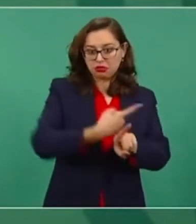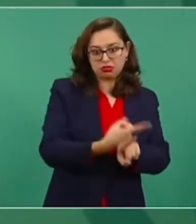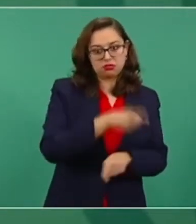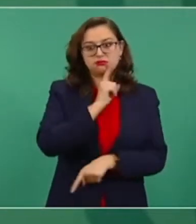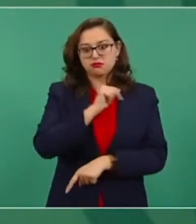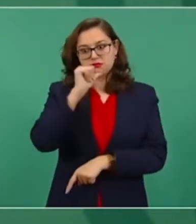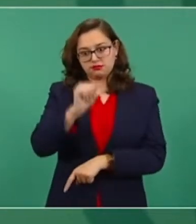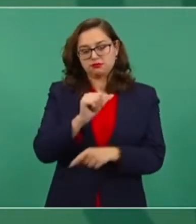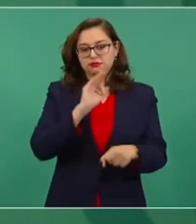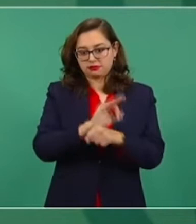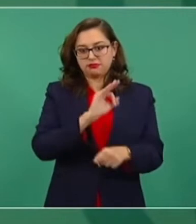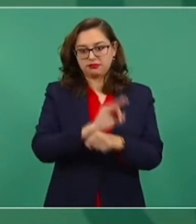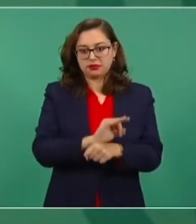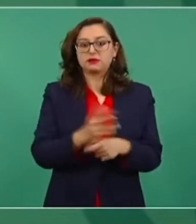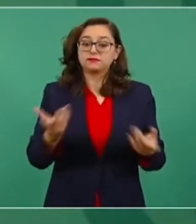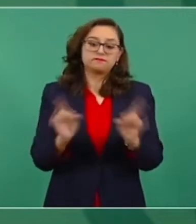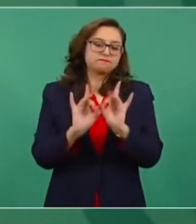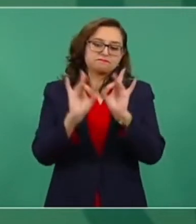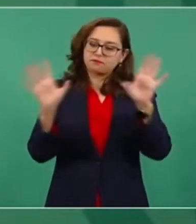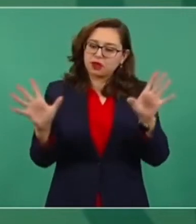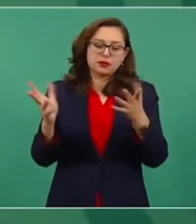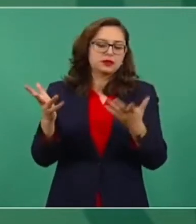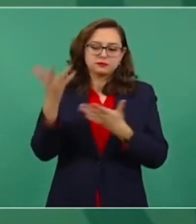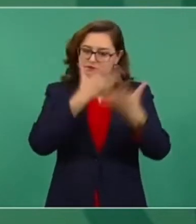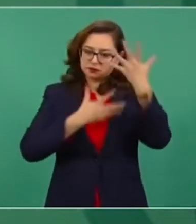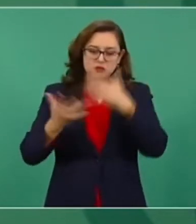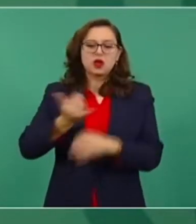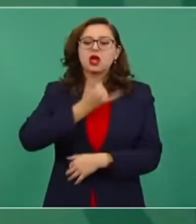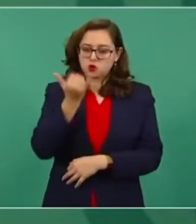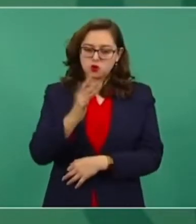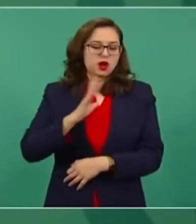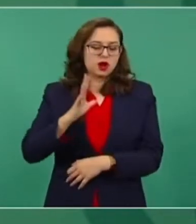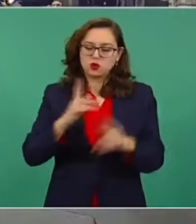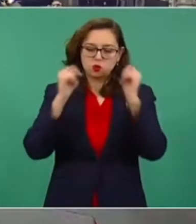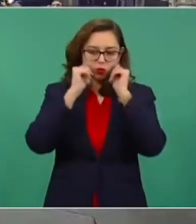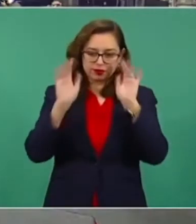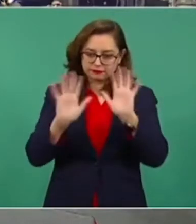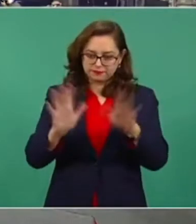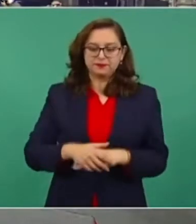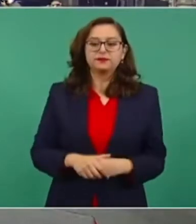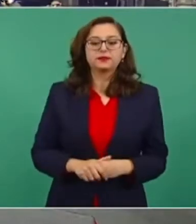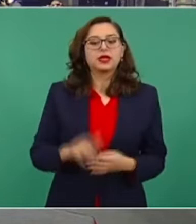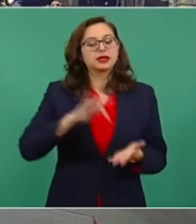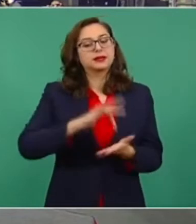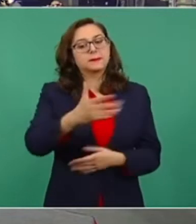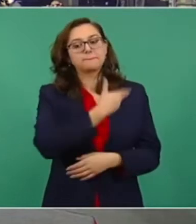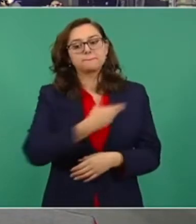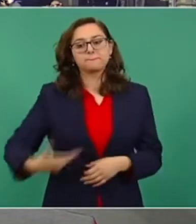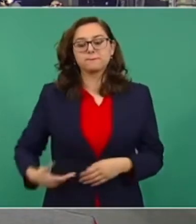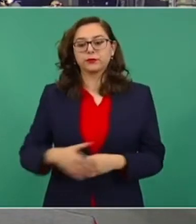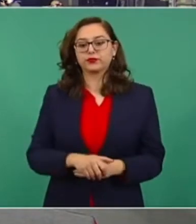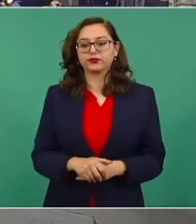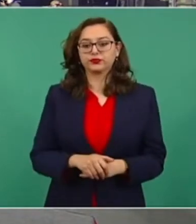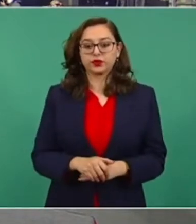fue el que defendió. Pero así pasa, todos nos equivocamos. Gracias, presidente. En otro